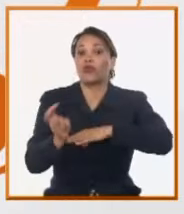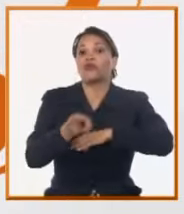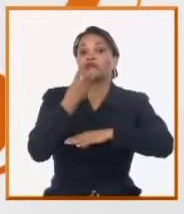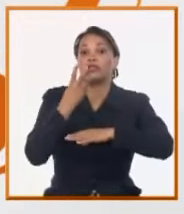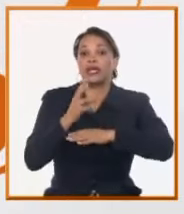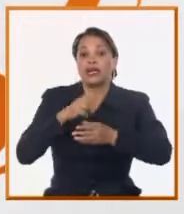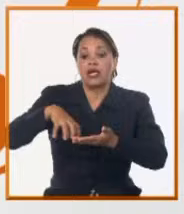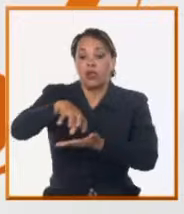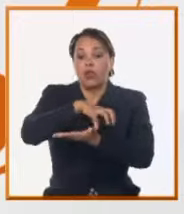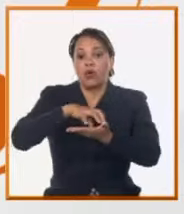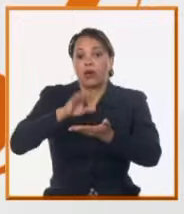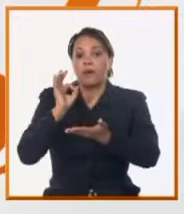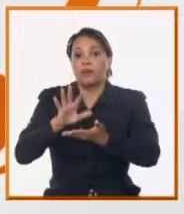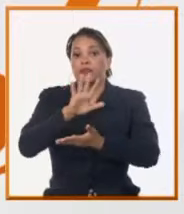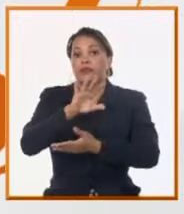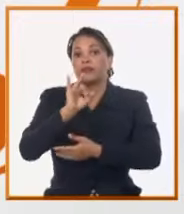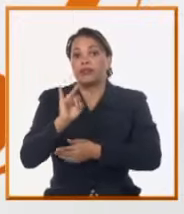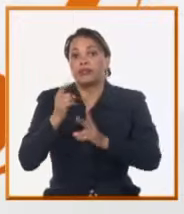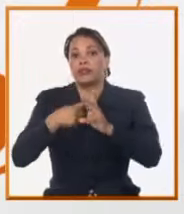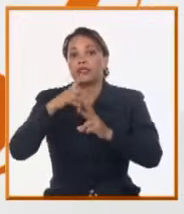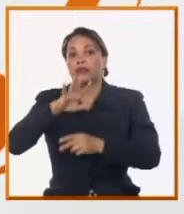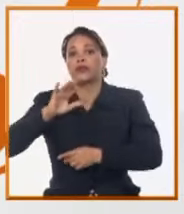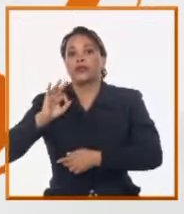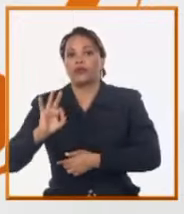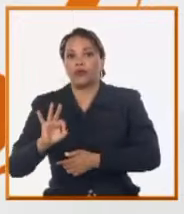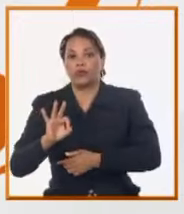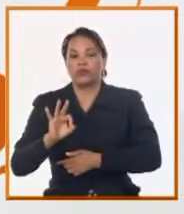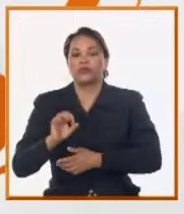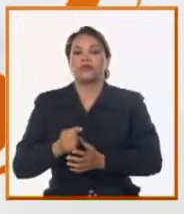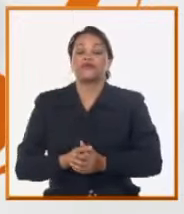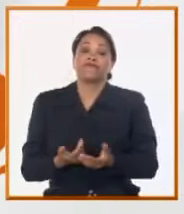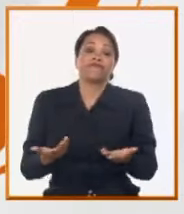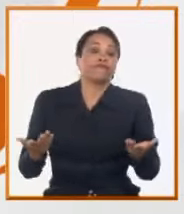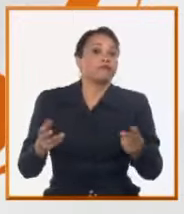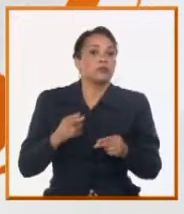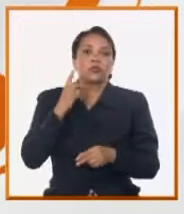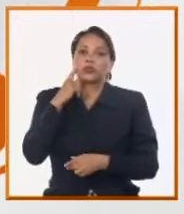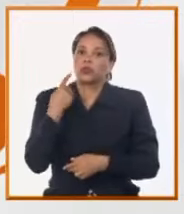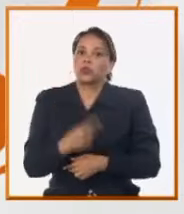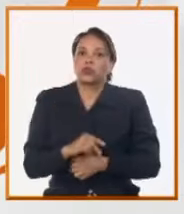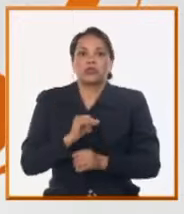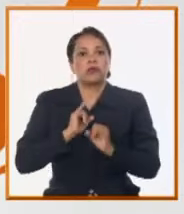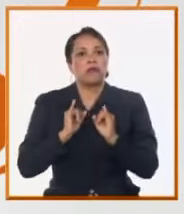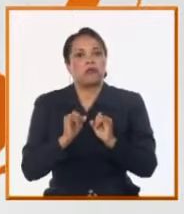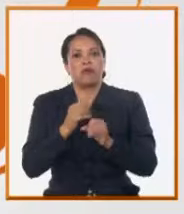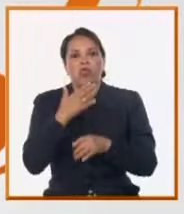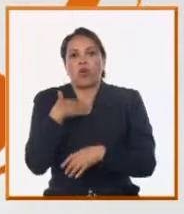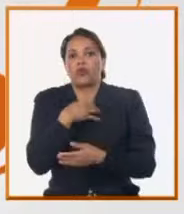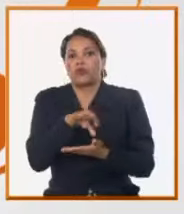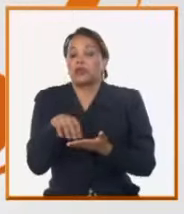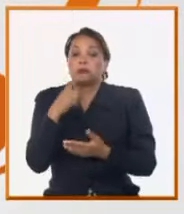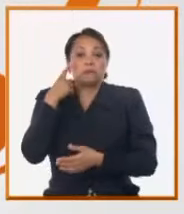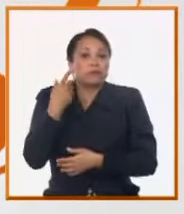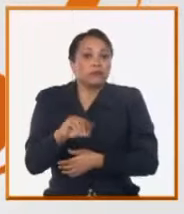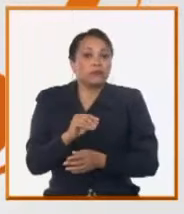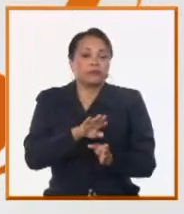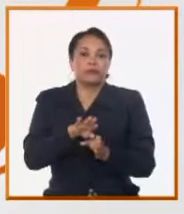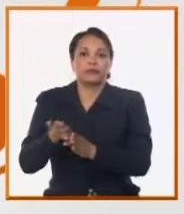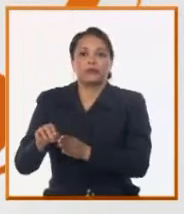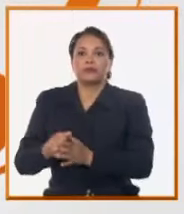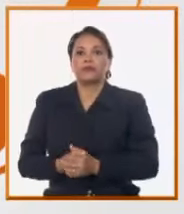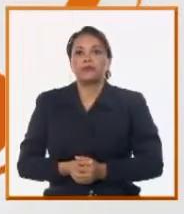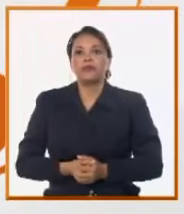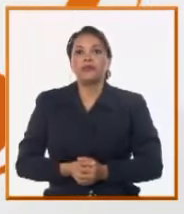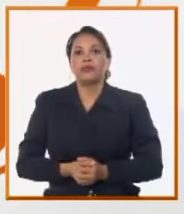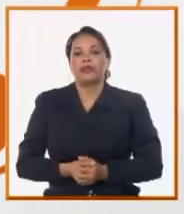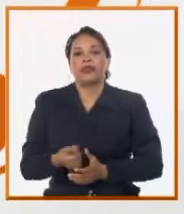mismo pedazo de 57 y 58. Y ya yo no sé dónde más notificarlo. Es claro, un compañero aquí de Baluarte,